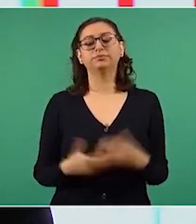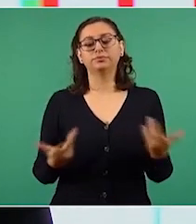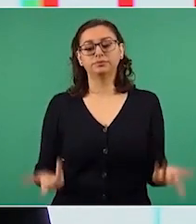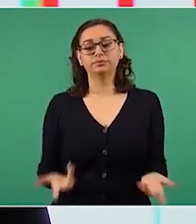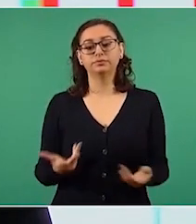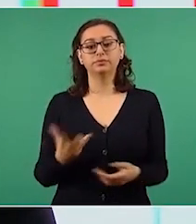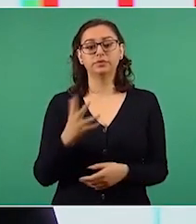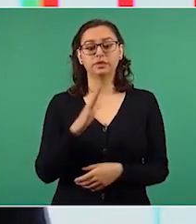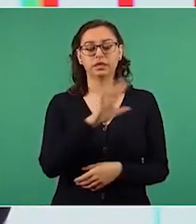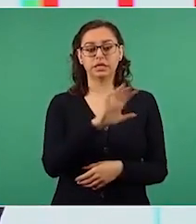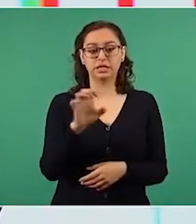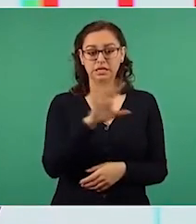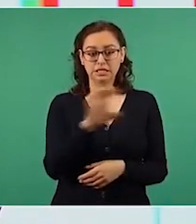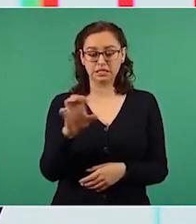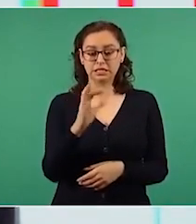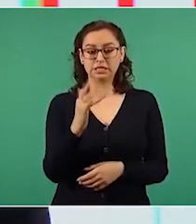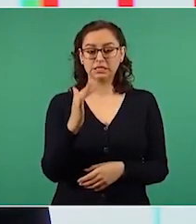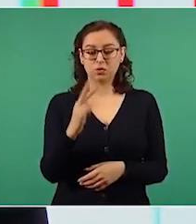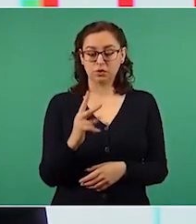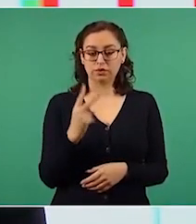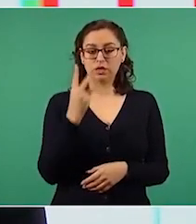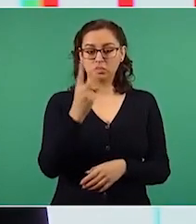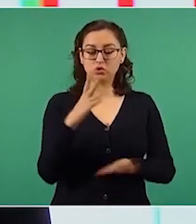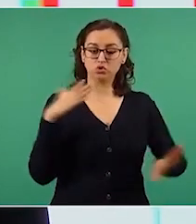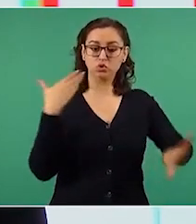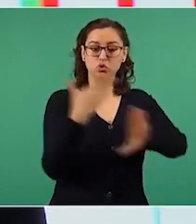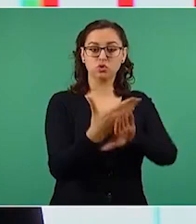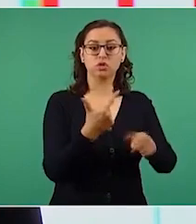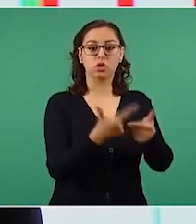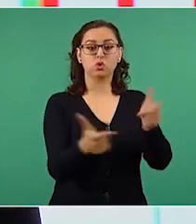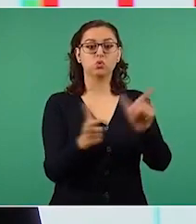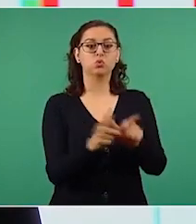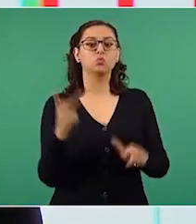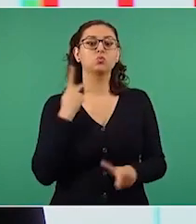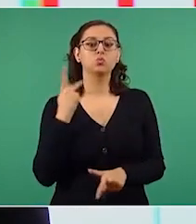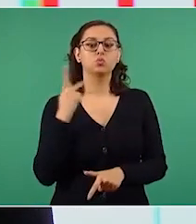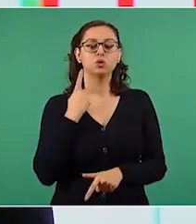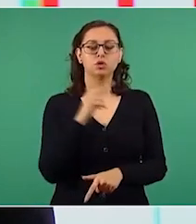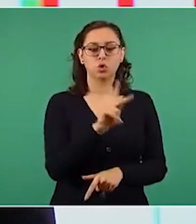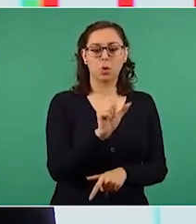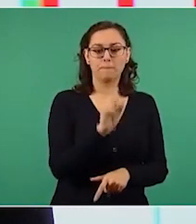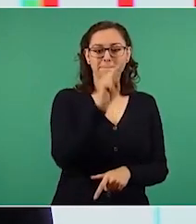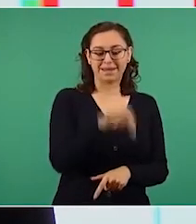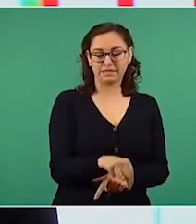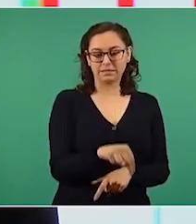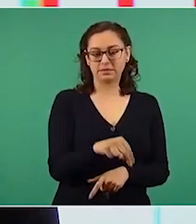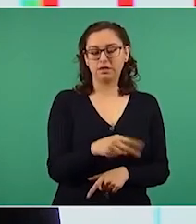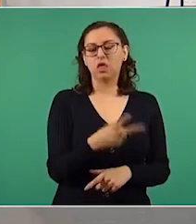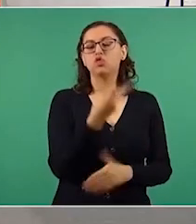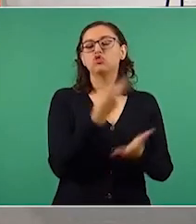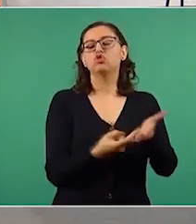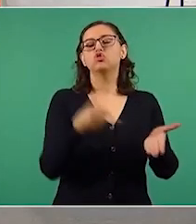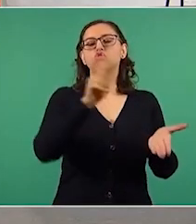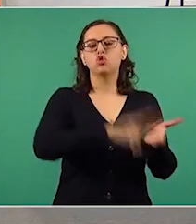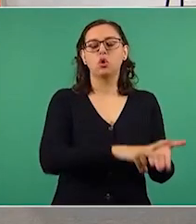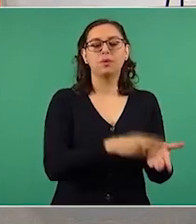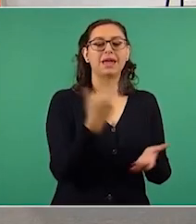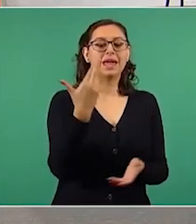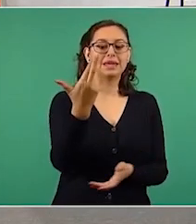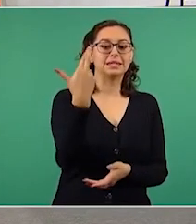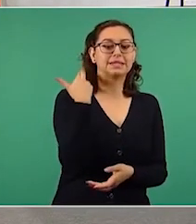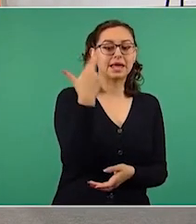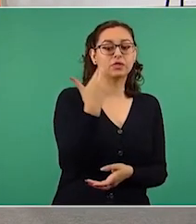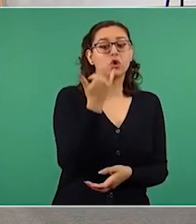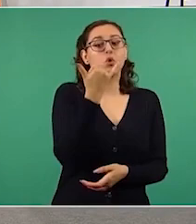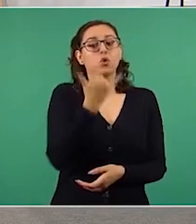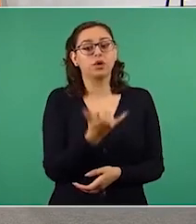negativas del PAN. Bueno, aquí sí quiero aclarar que en Grupo Imagen es radio y televisión. Así nosotros, el parámetro es radio